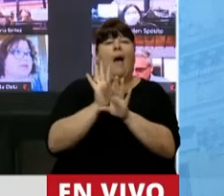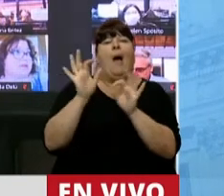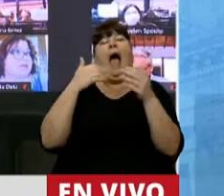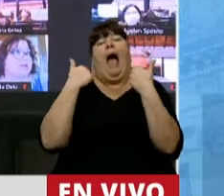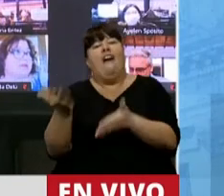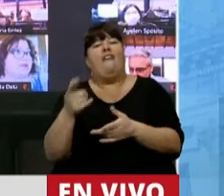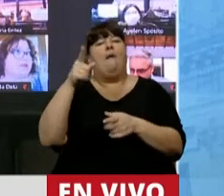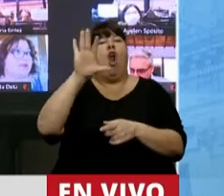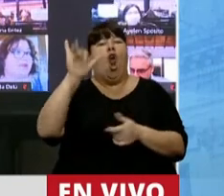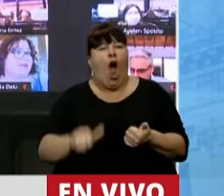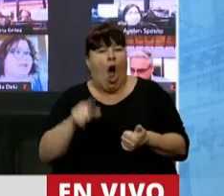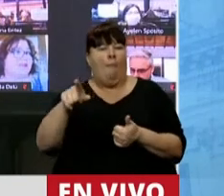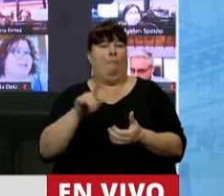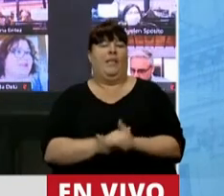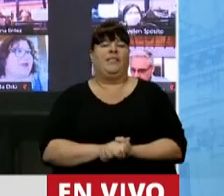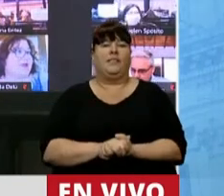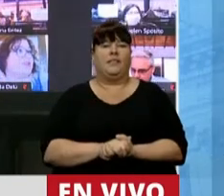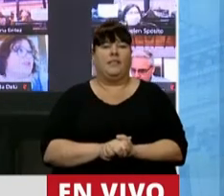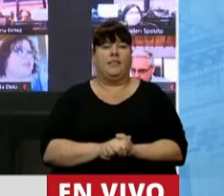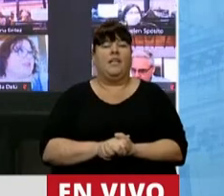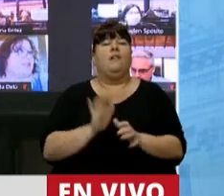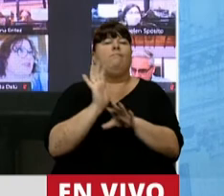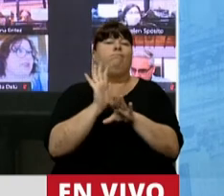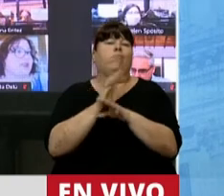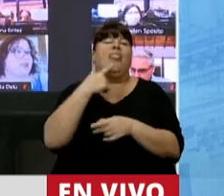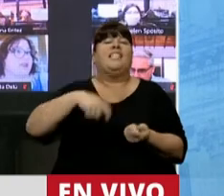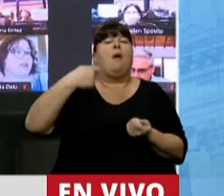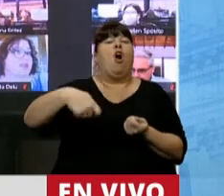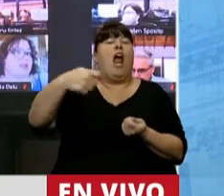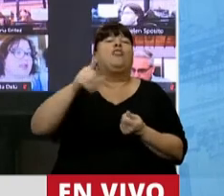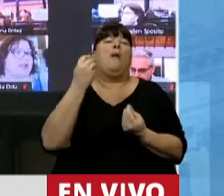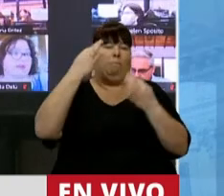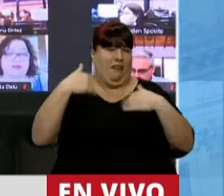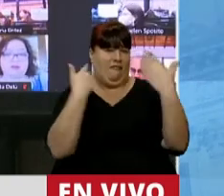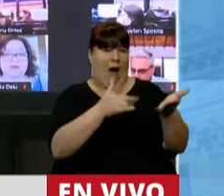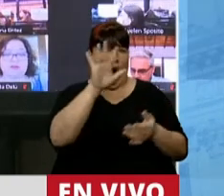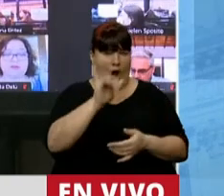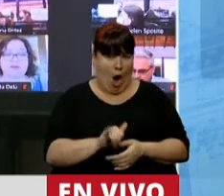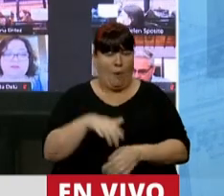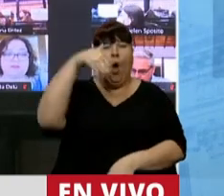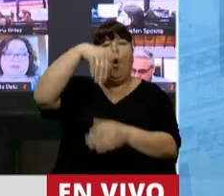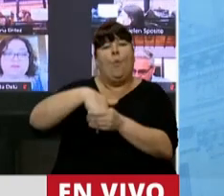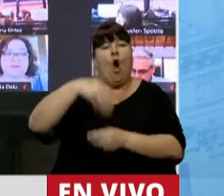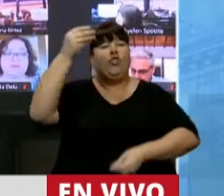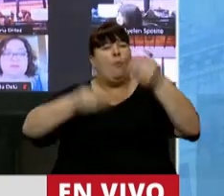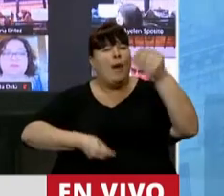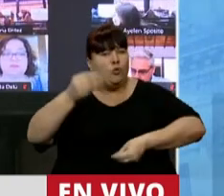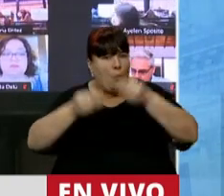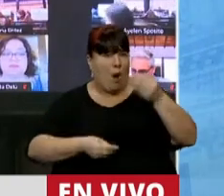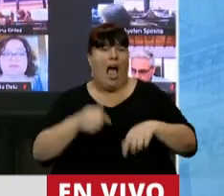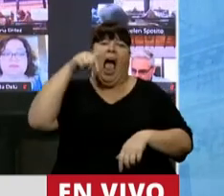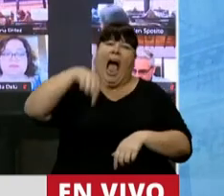medida de Cristóbal López que se llamó una moratoria. Tuvimos que votar el presupuesto.